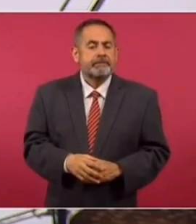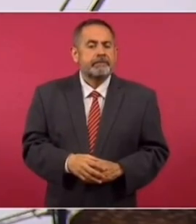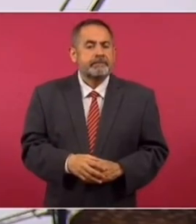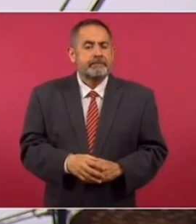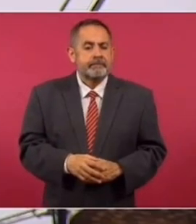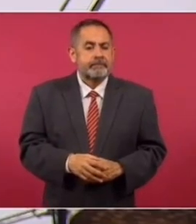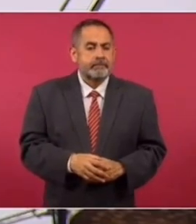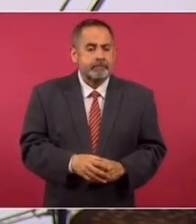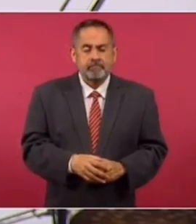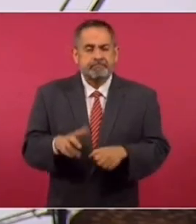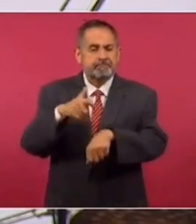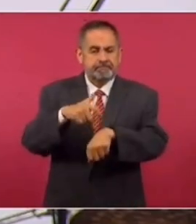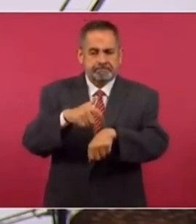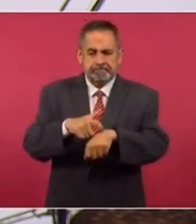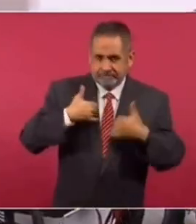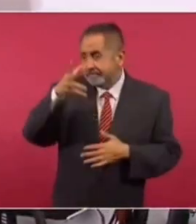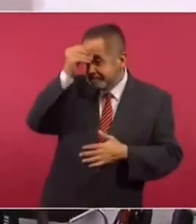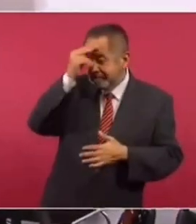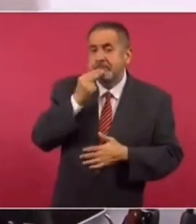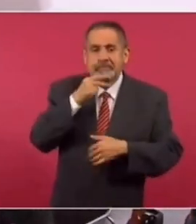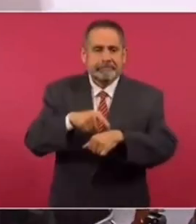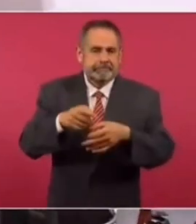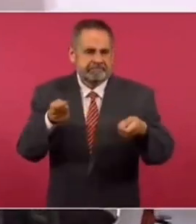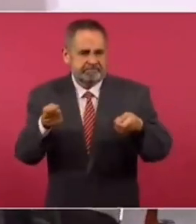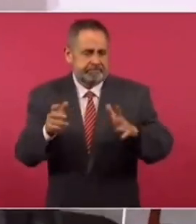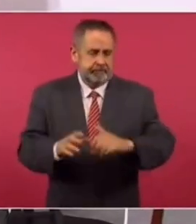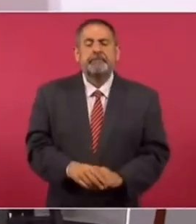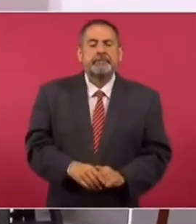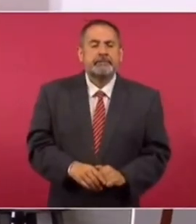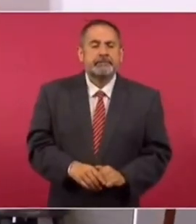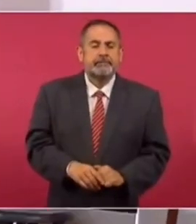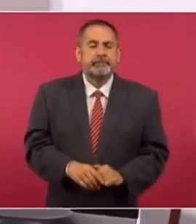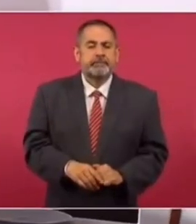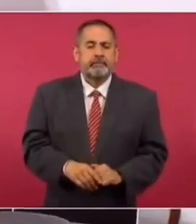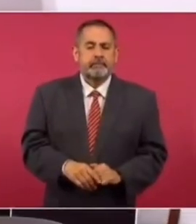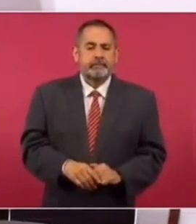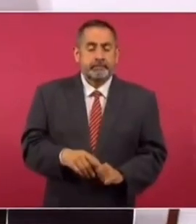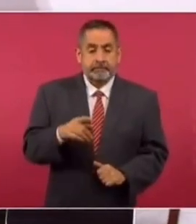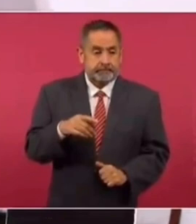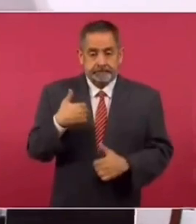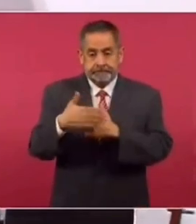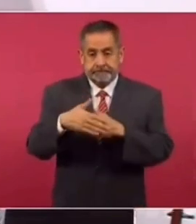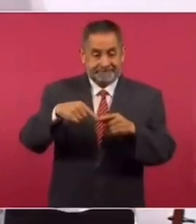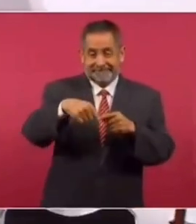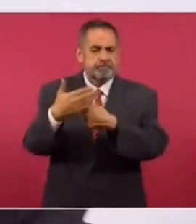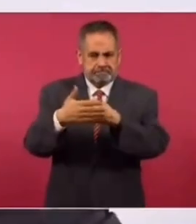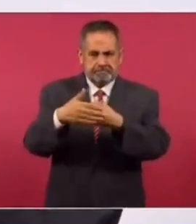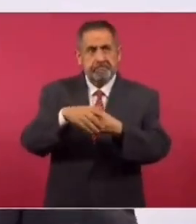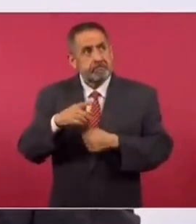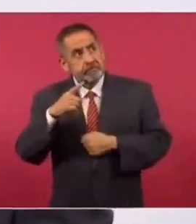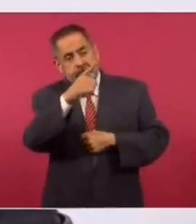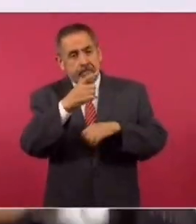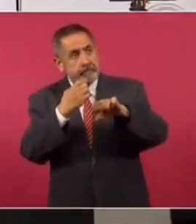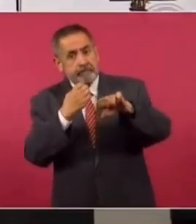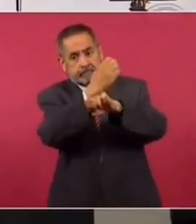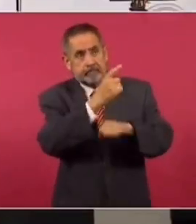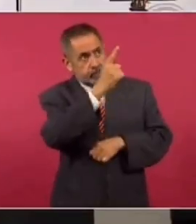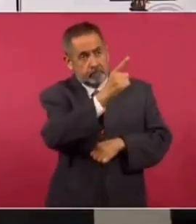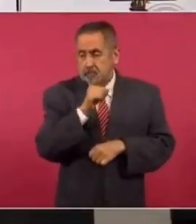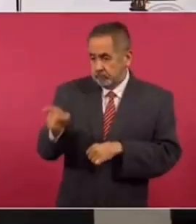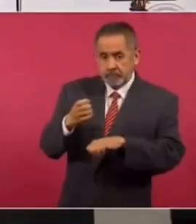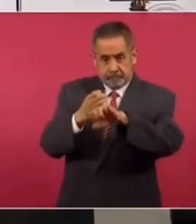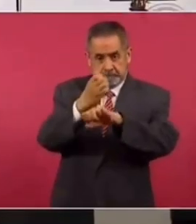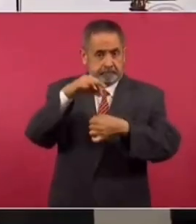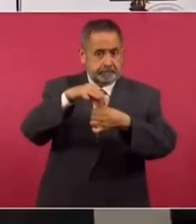el manejo de los tiempos en política. Entonces, hay dos elecciones en puerta. En dos estados, pero que tienen